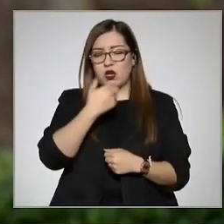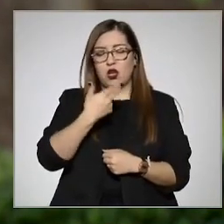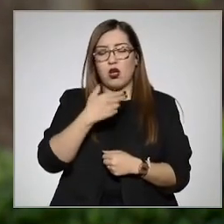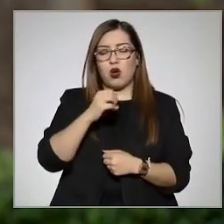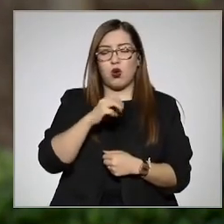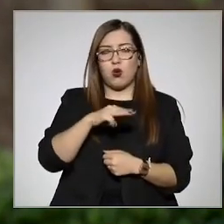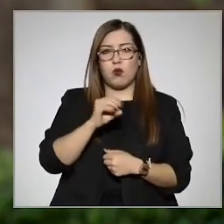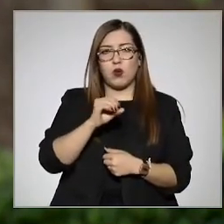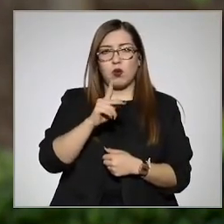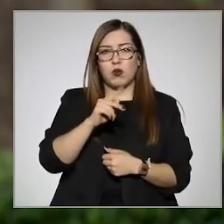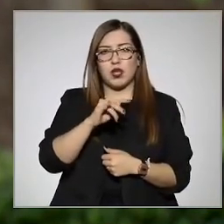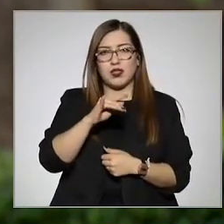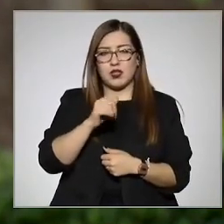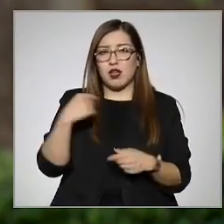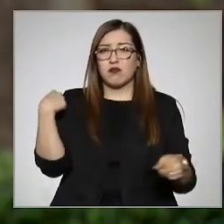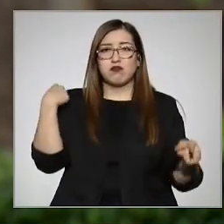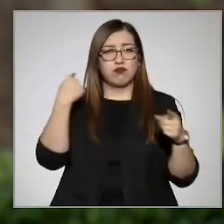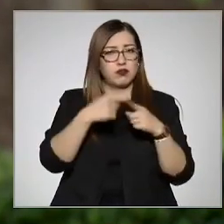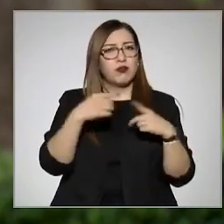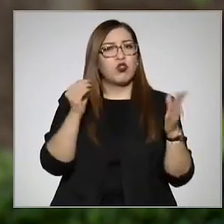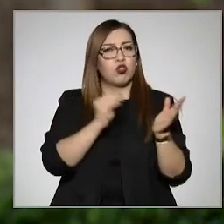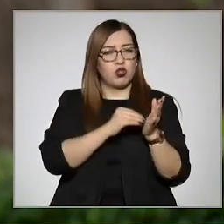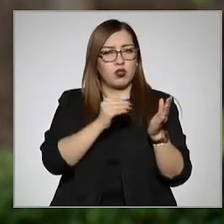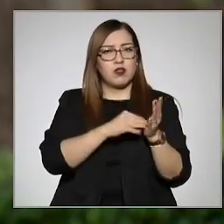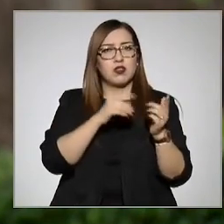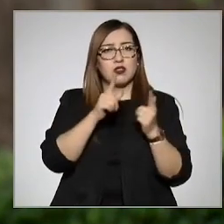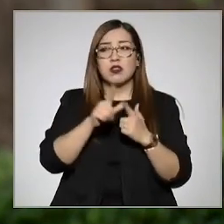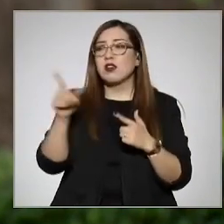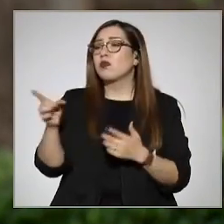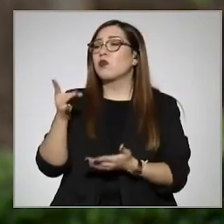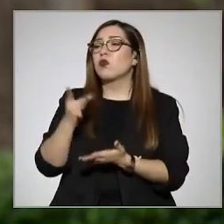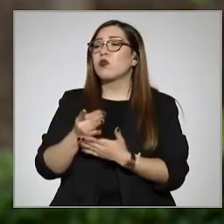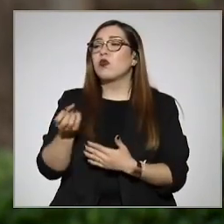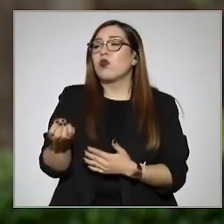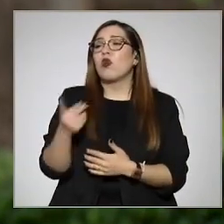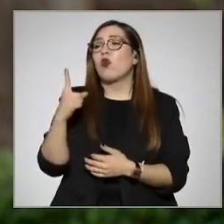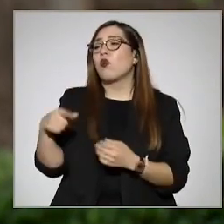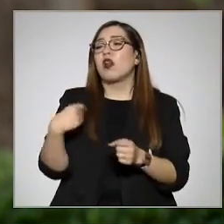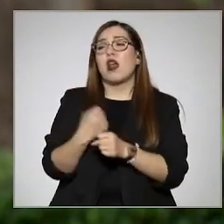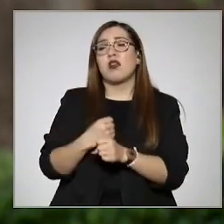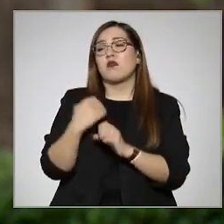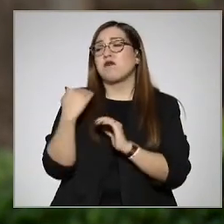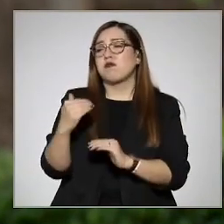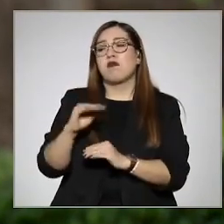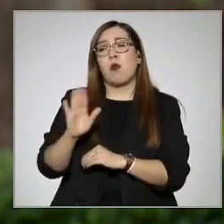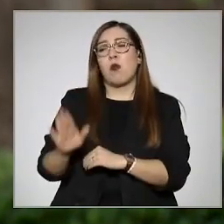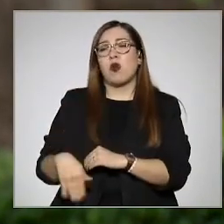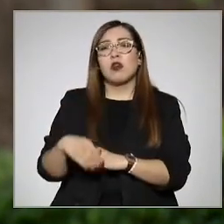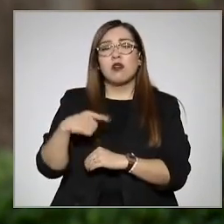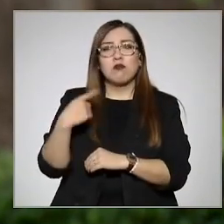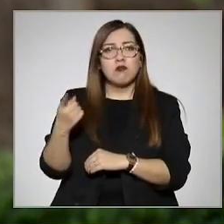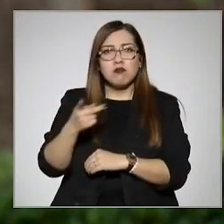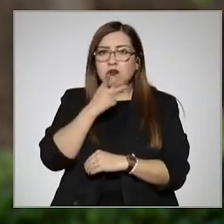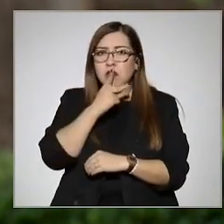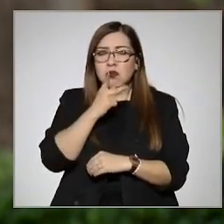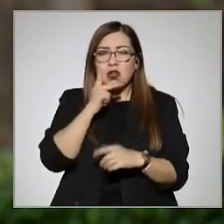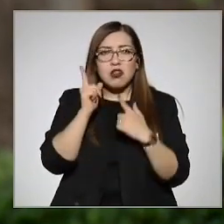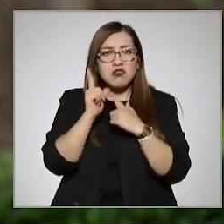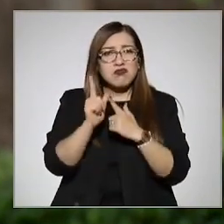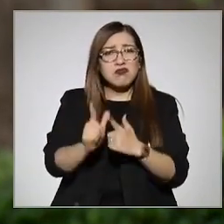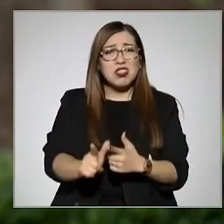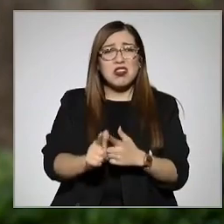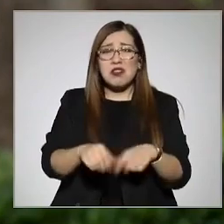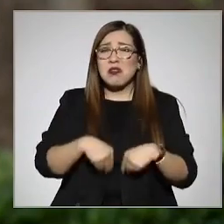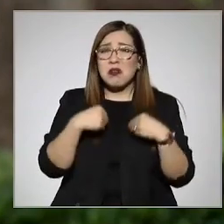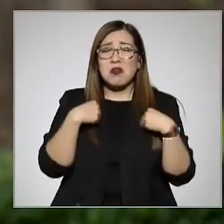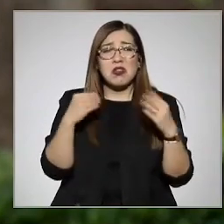todavía viene a consultas. A él le daban un año de vida y hasta la fecha mi papá sigue como si nada. Puede comer de todo